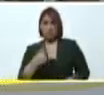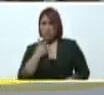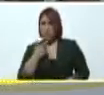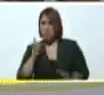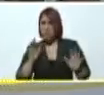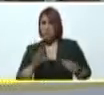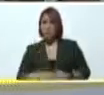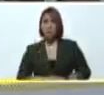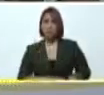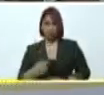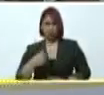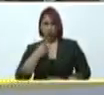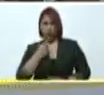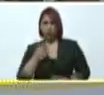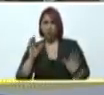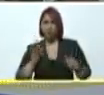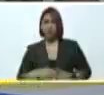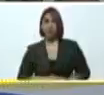se los digo yo